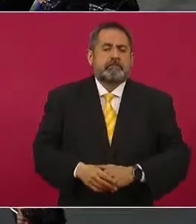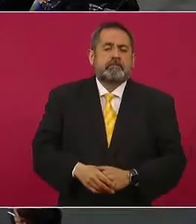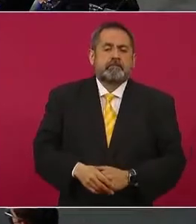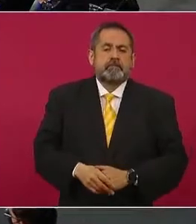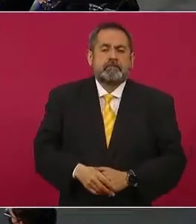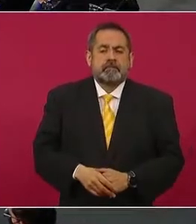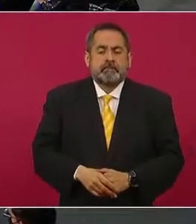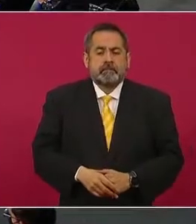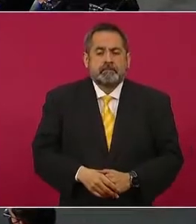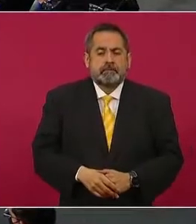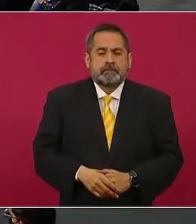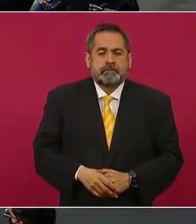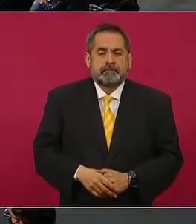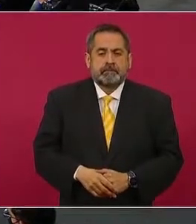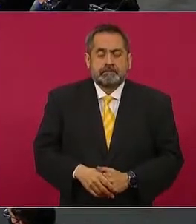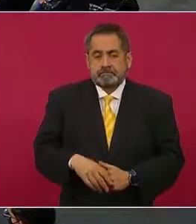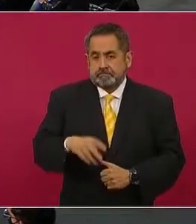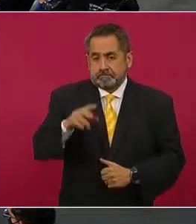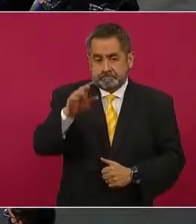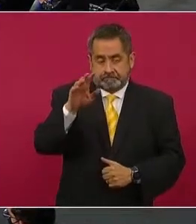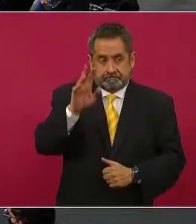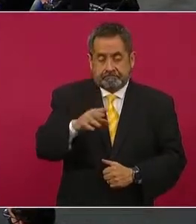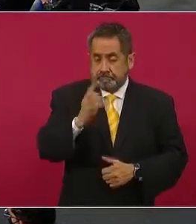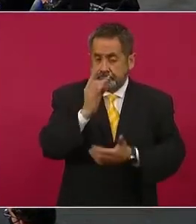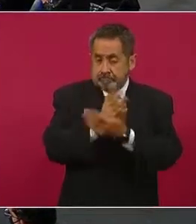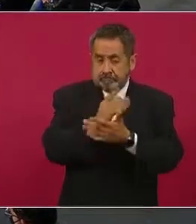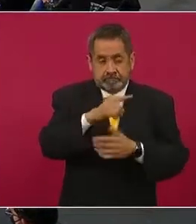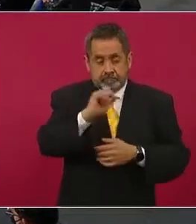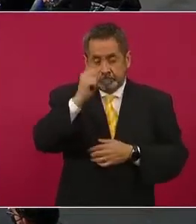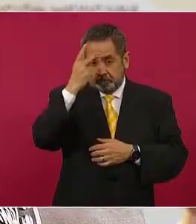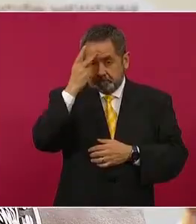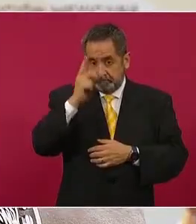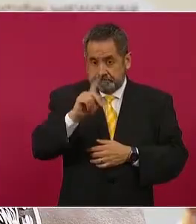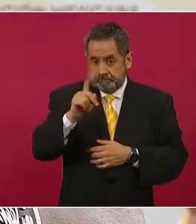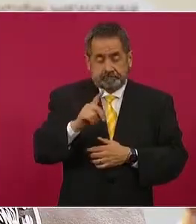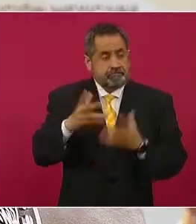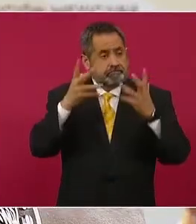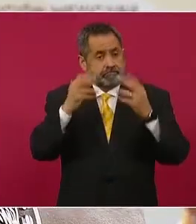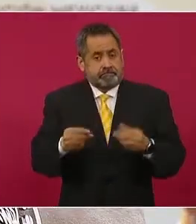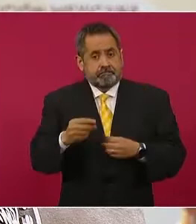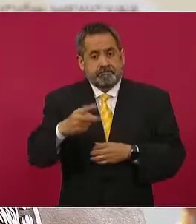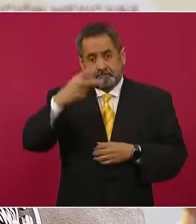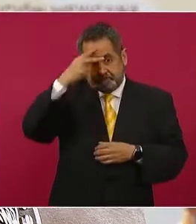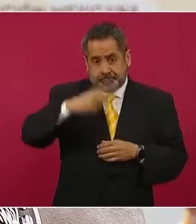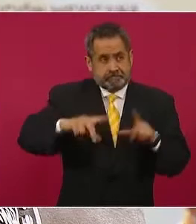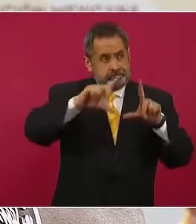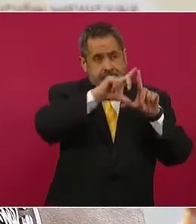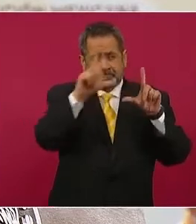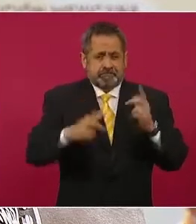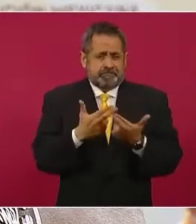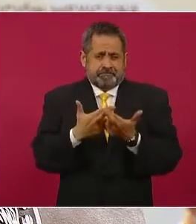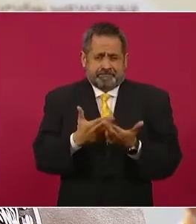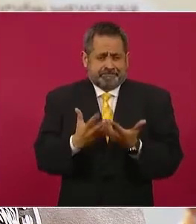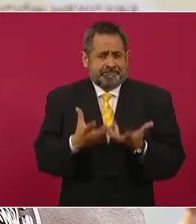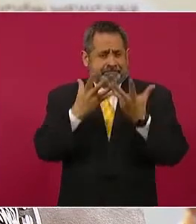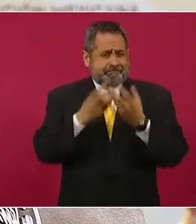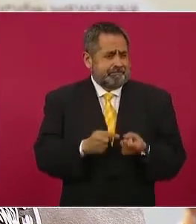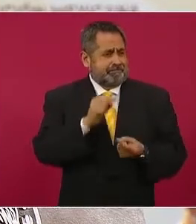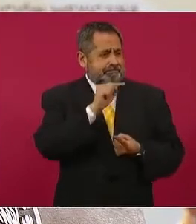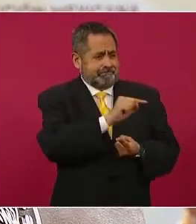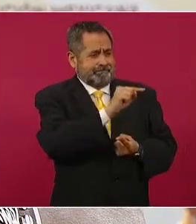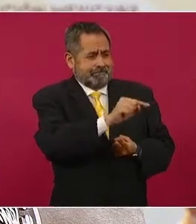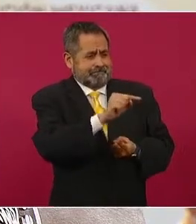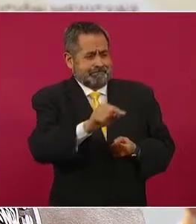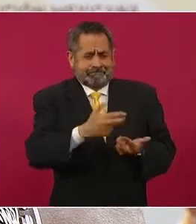Bueno, la verdad es que no nada más San Luis Potosí, el país tiene reservas importantes, yacimientos importantes